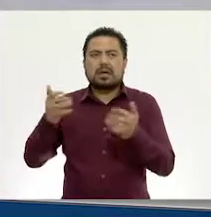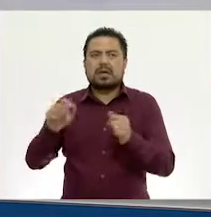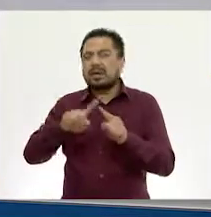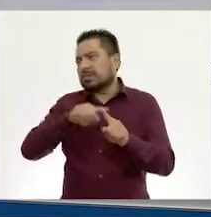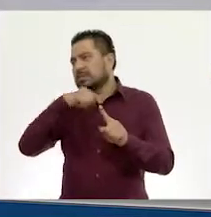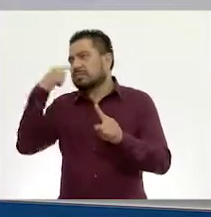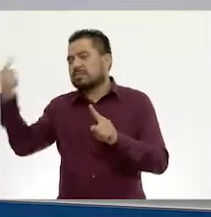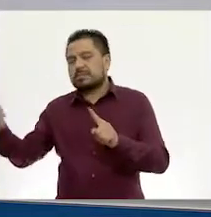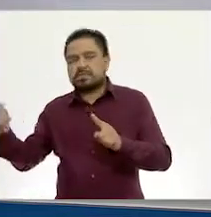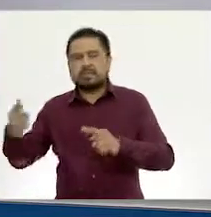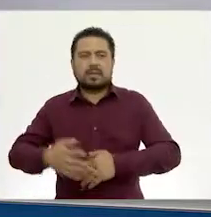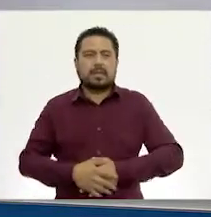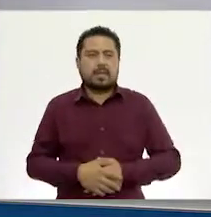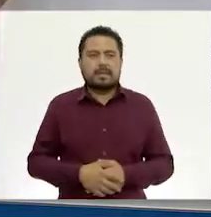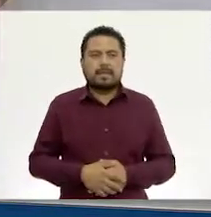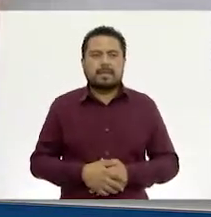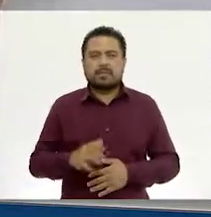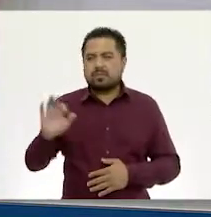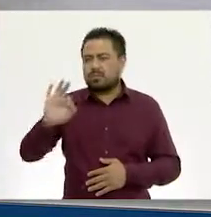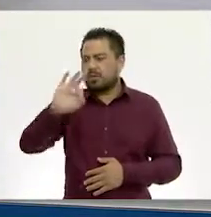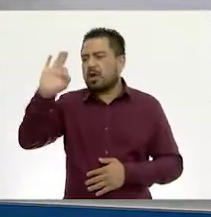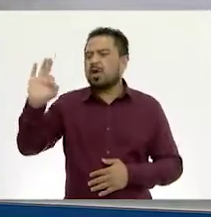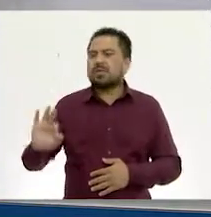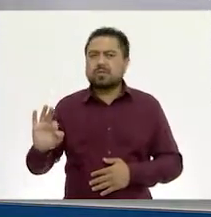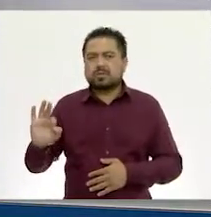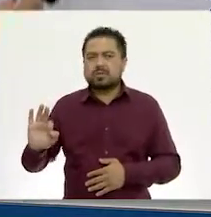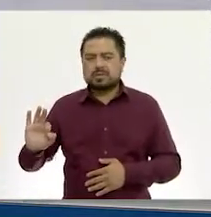el porcentaje.